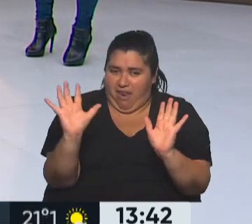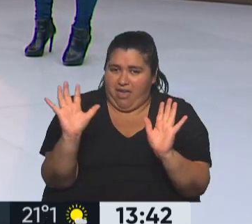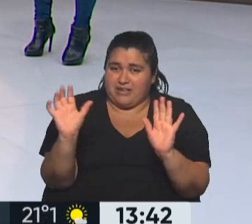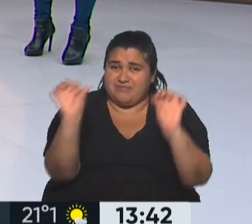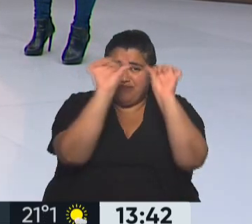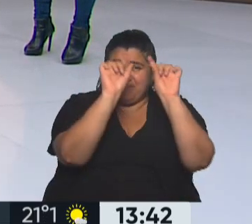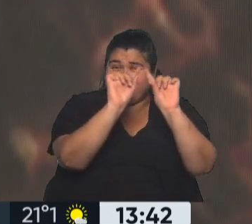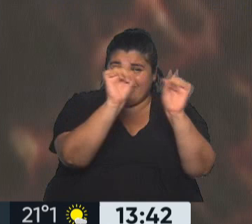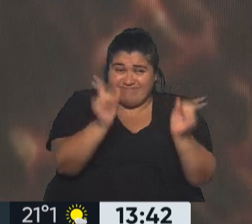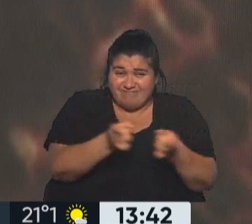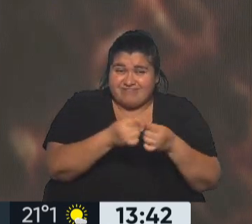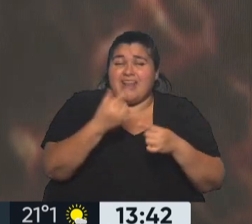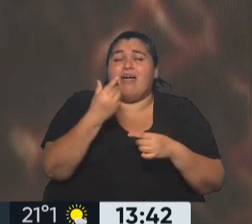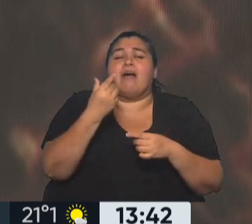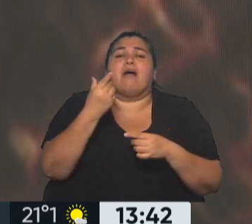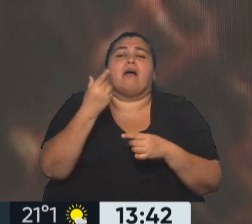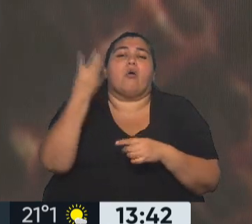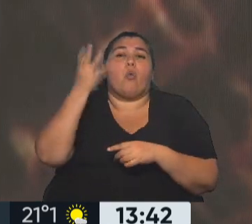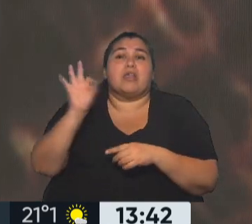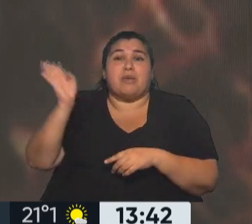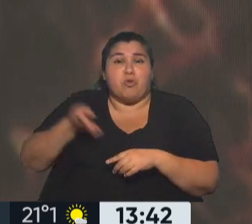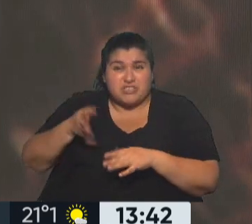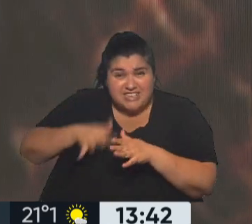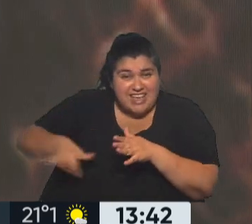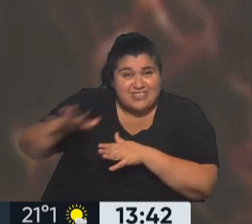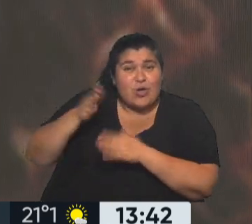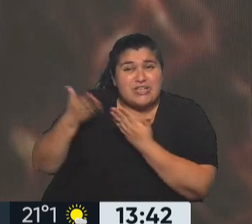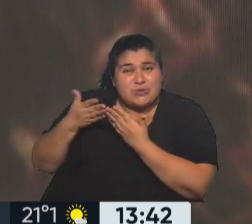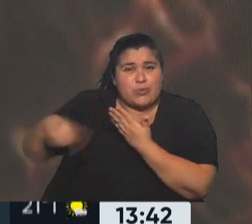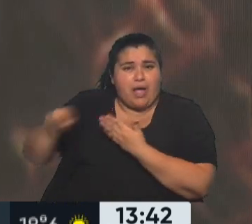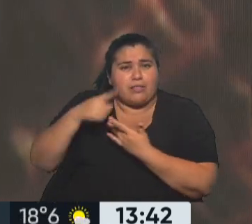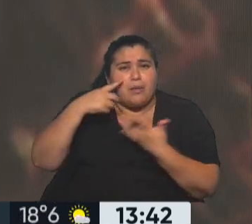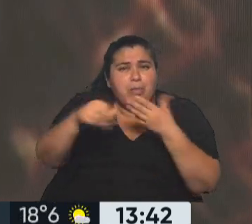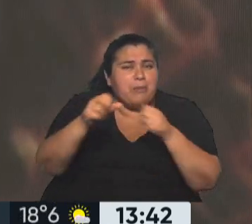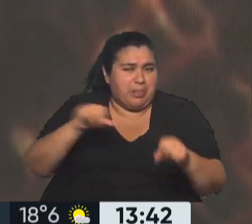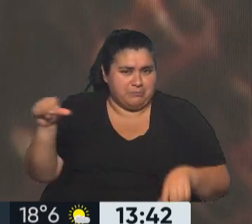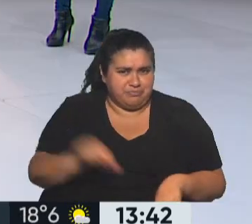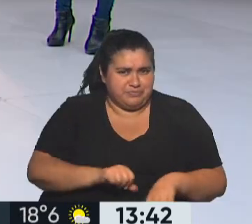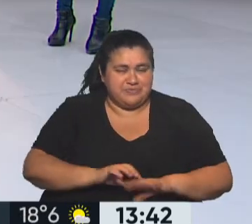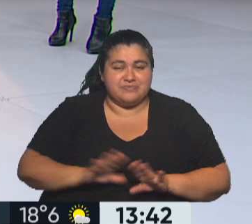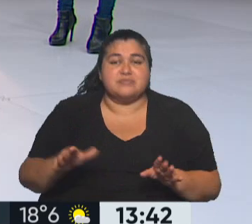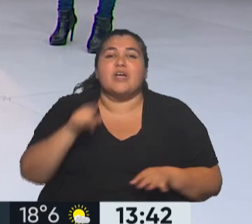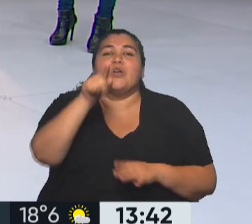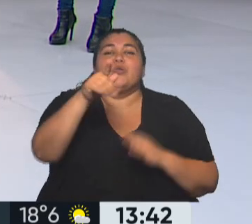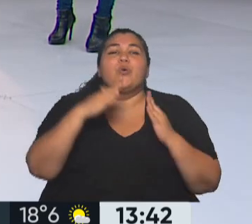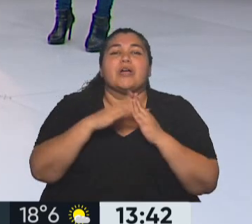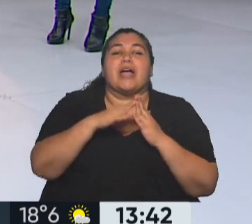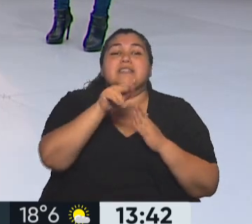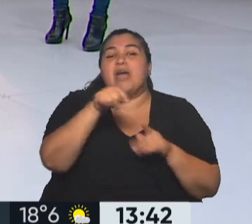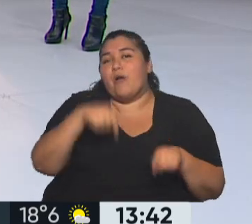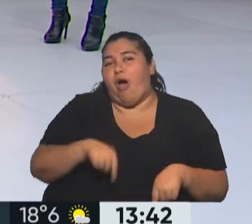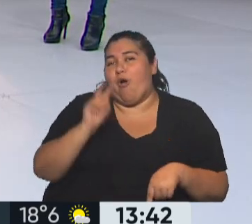El 40% no pudo determinar, pero de hecho lo vamos a probar ahora, vos en tu casa, Flor, vos acá.